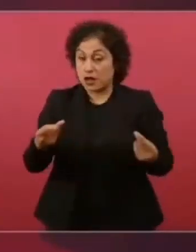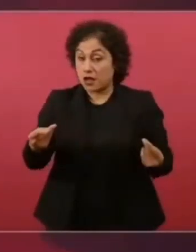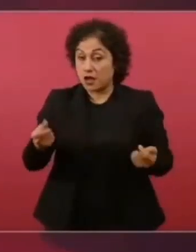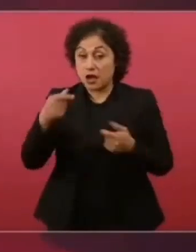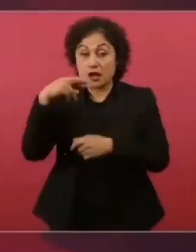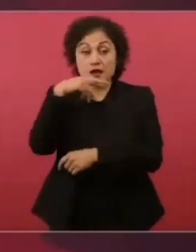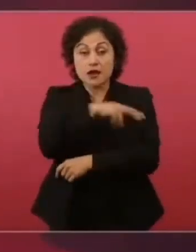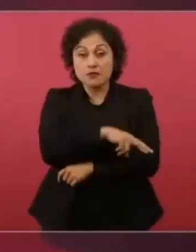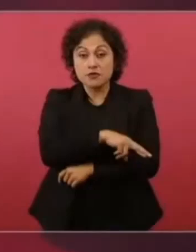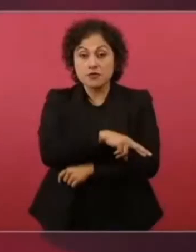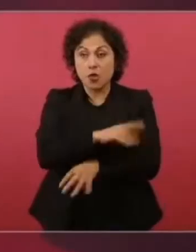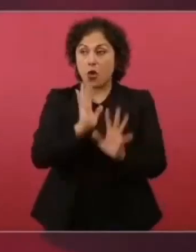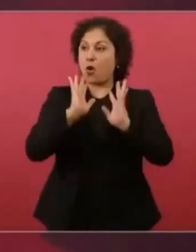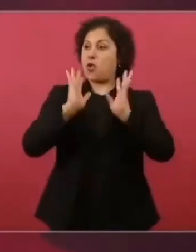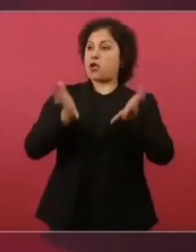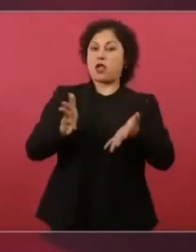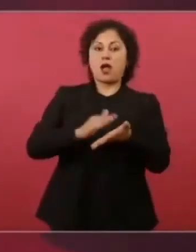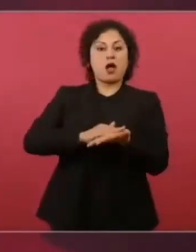la mañana